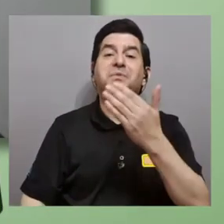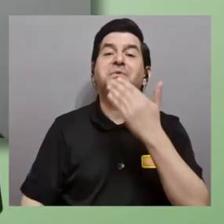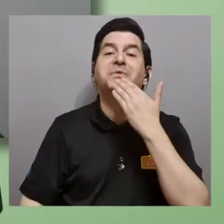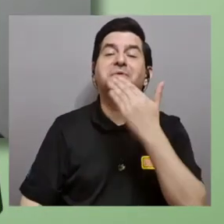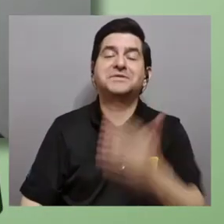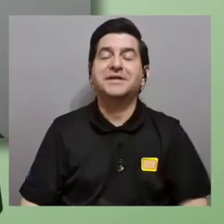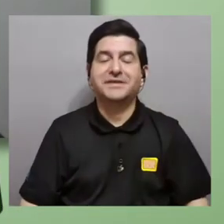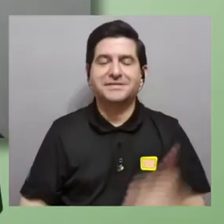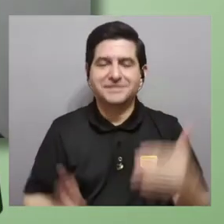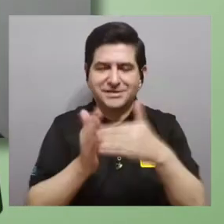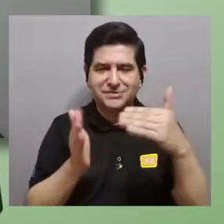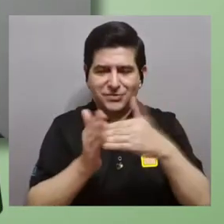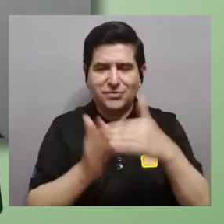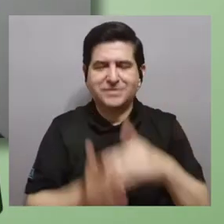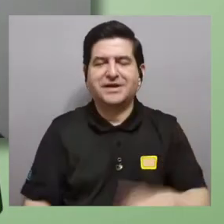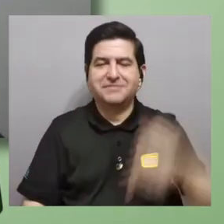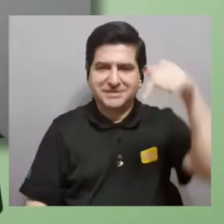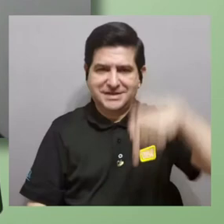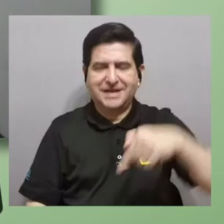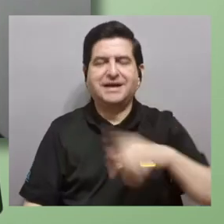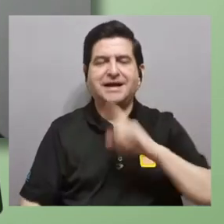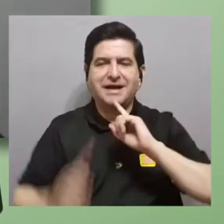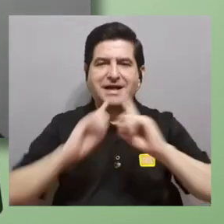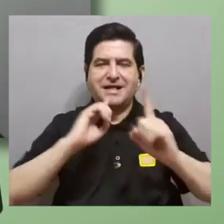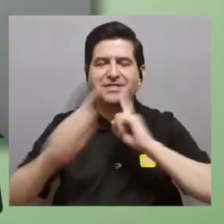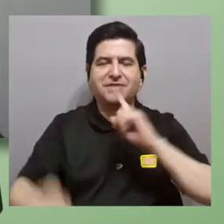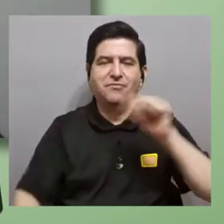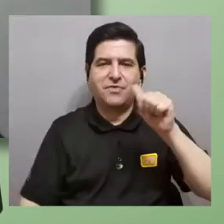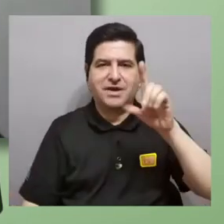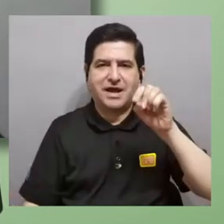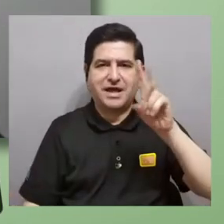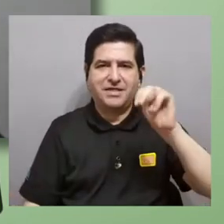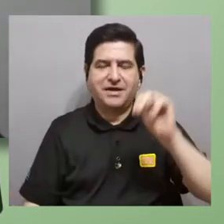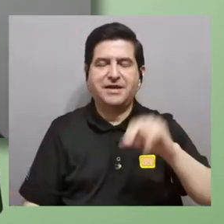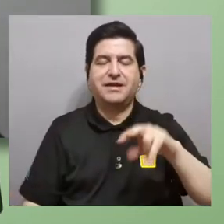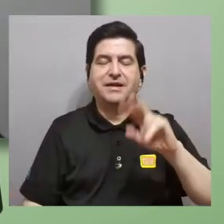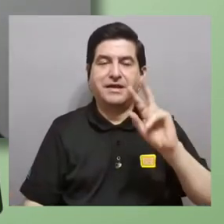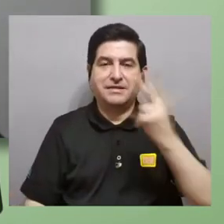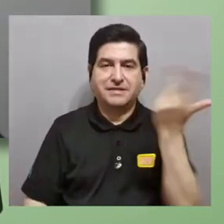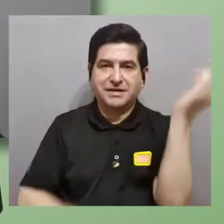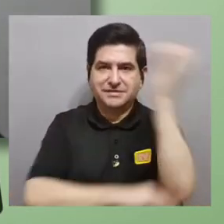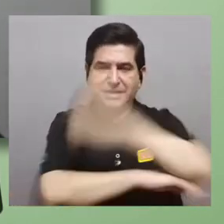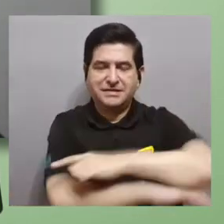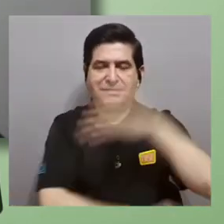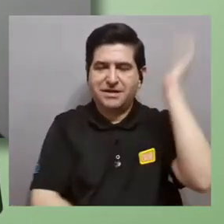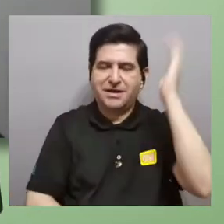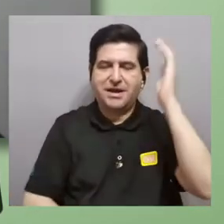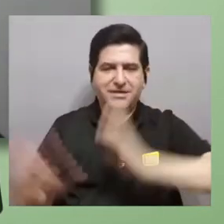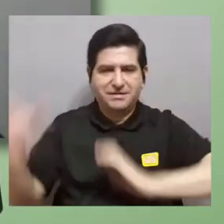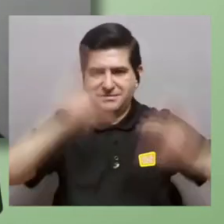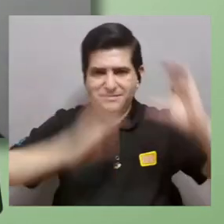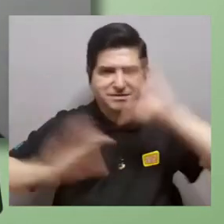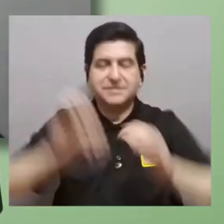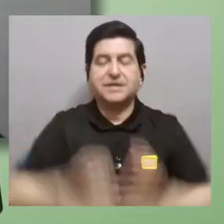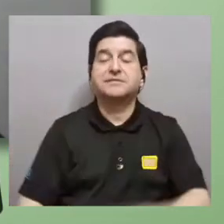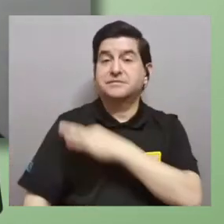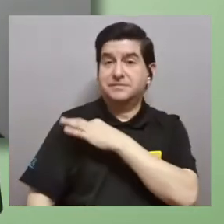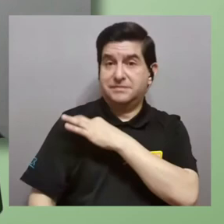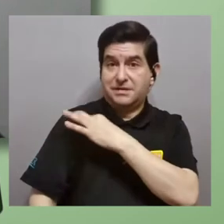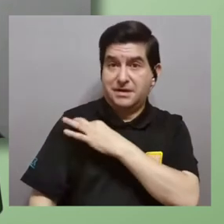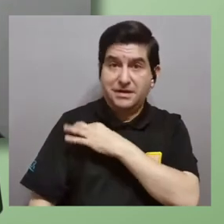gracias por estar de vuelta en Divulga ADN en este tercer día de conferencias científicas